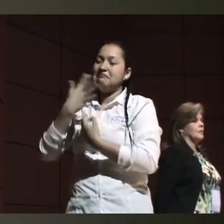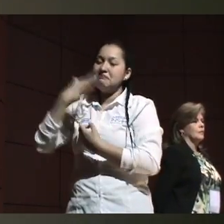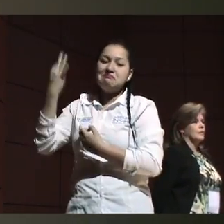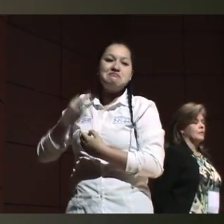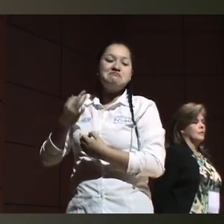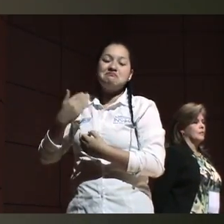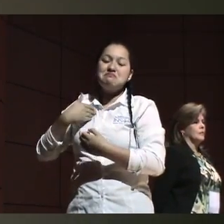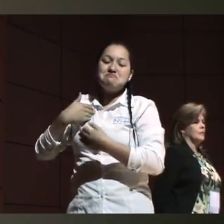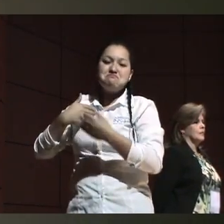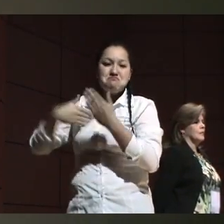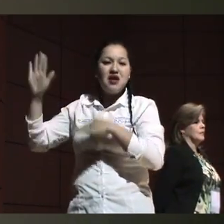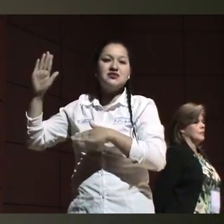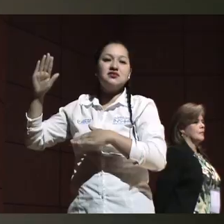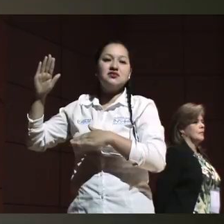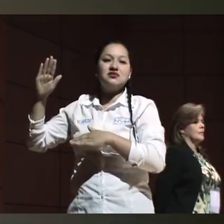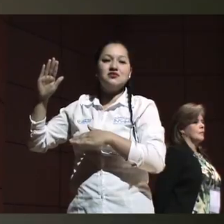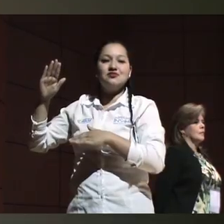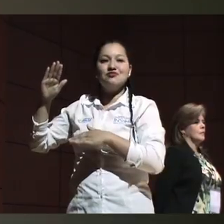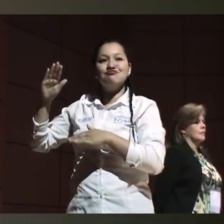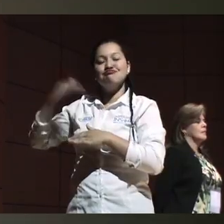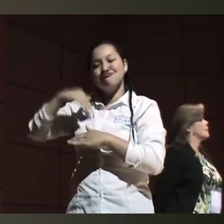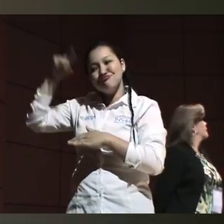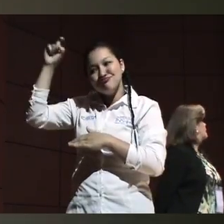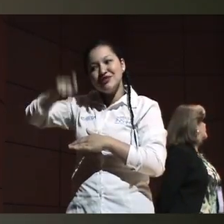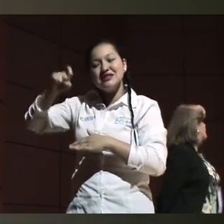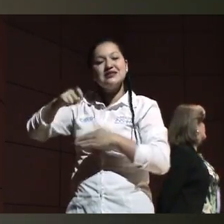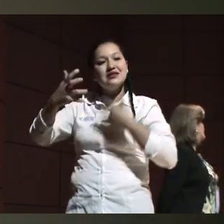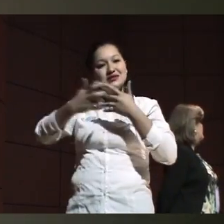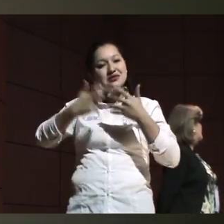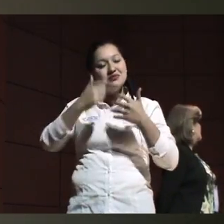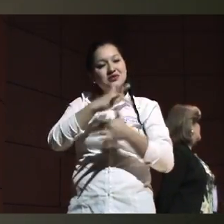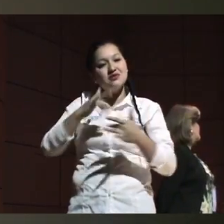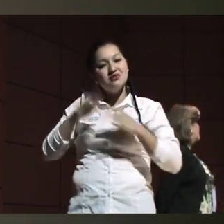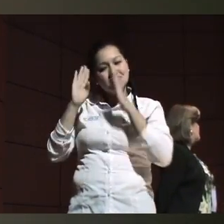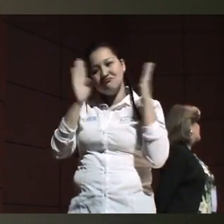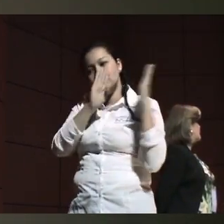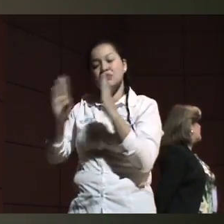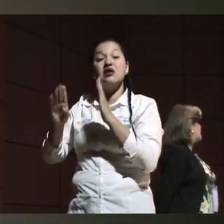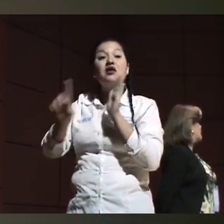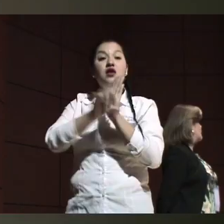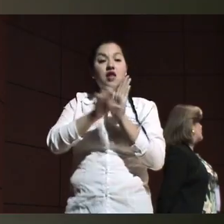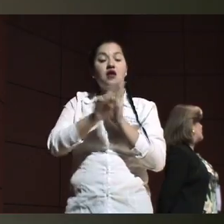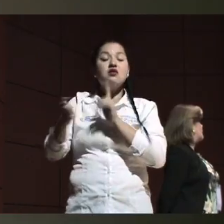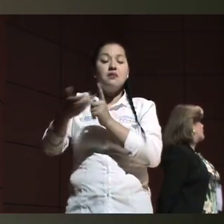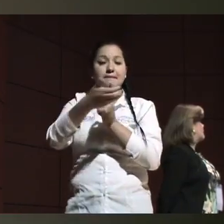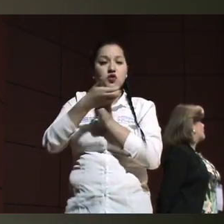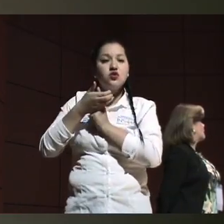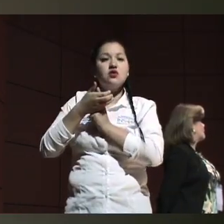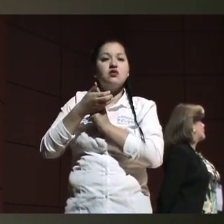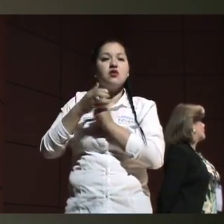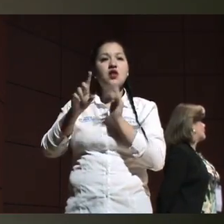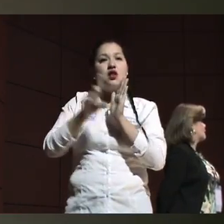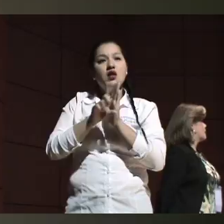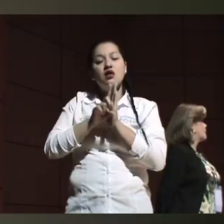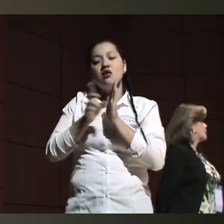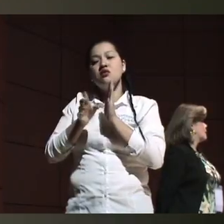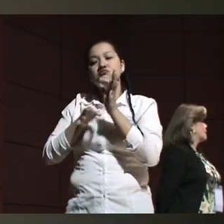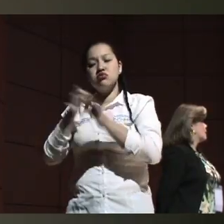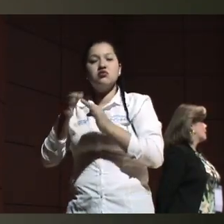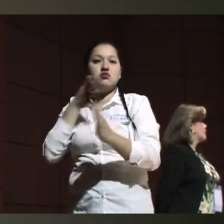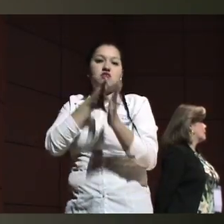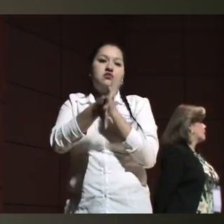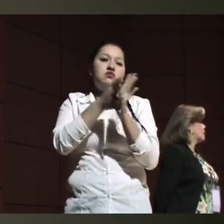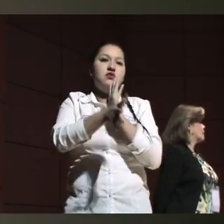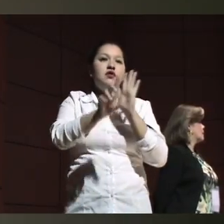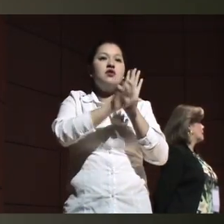más como impronta y necesidad que es el cuidado paliativo. Estas leyes que protegen y amparan, solamente las voy a nombrar porque en este